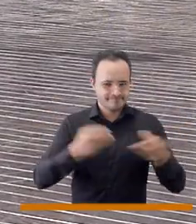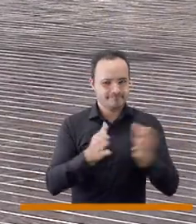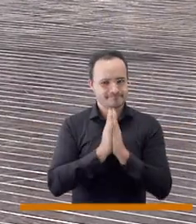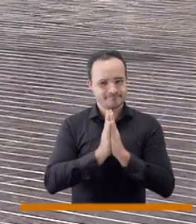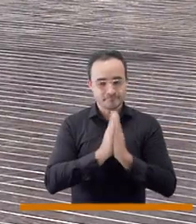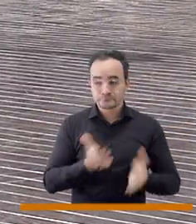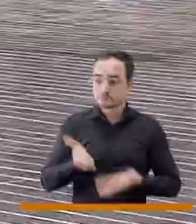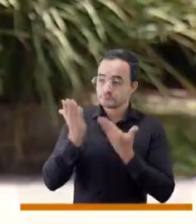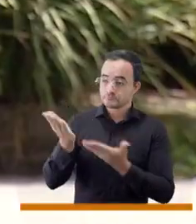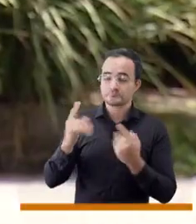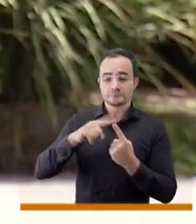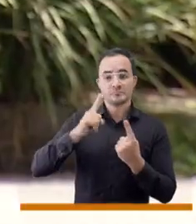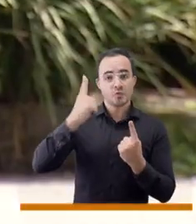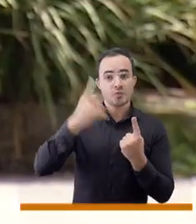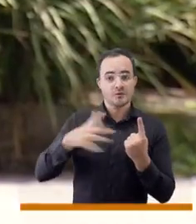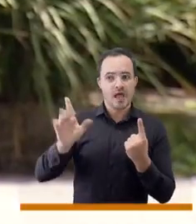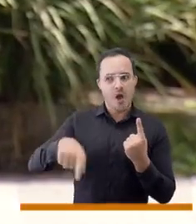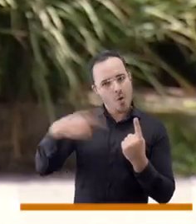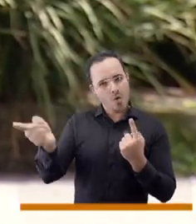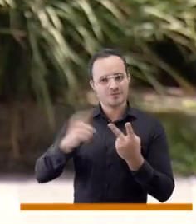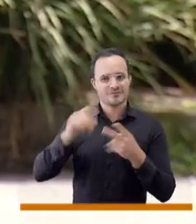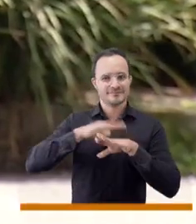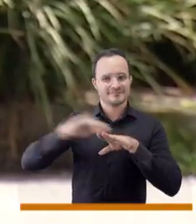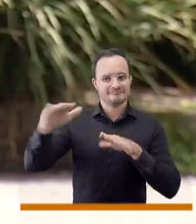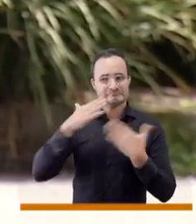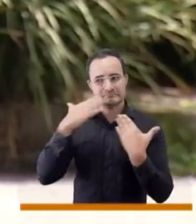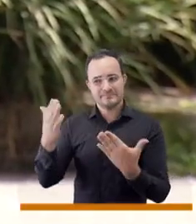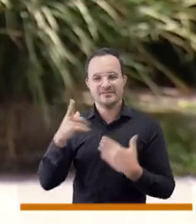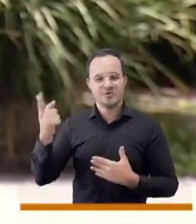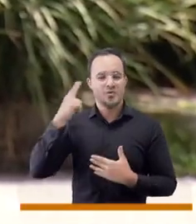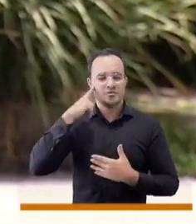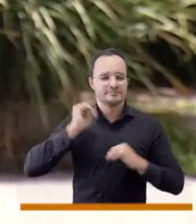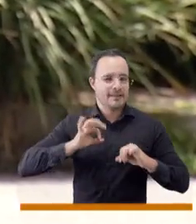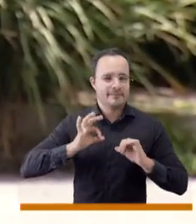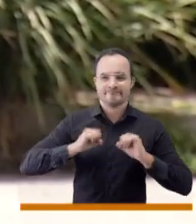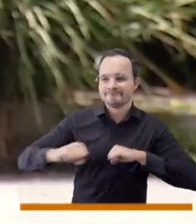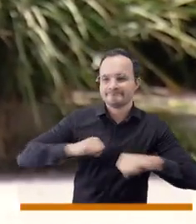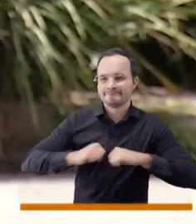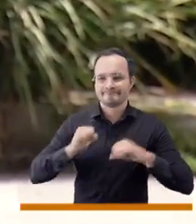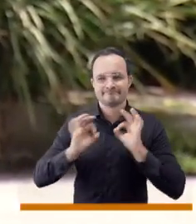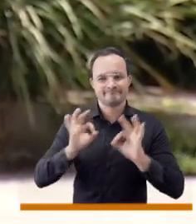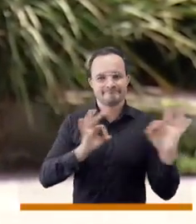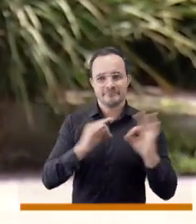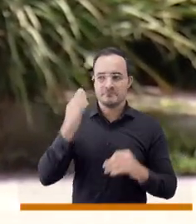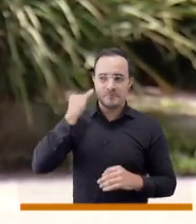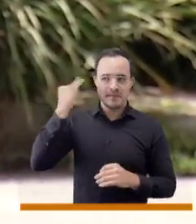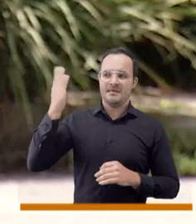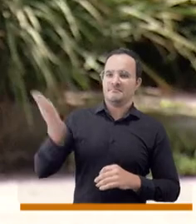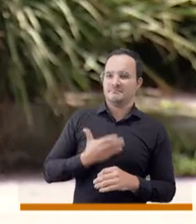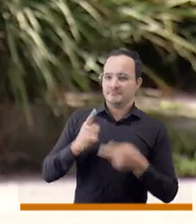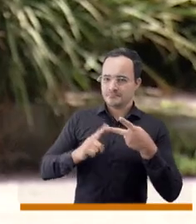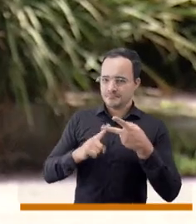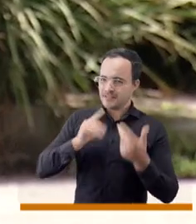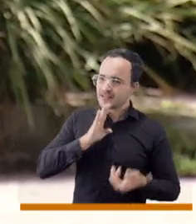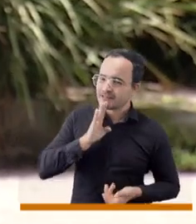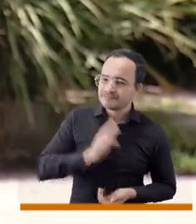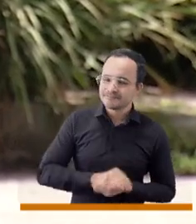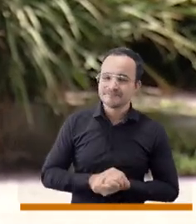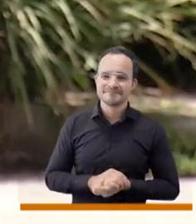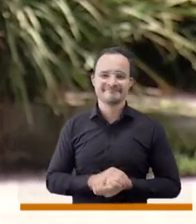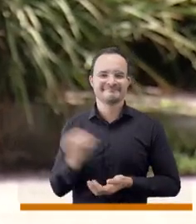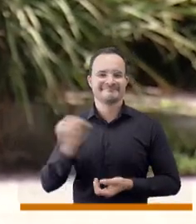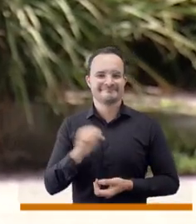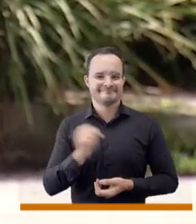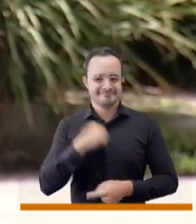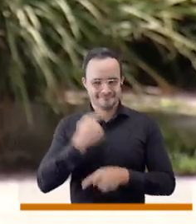Ya saben, Televidente está a seguir participando con nosotros en la pregunta del día y concejal Bavinton, usted trae más invitados, más sorpresas en medio de todo ese